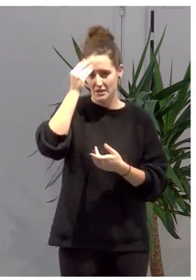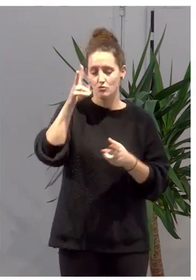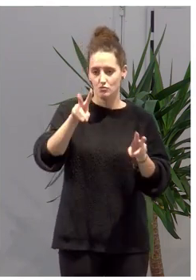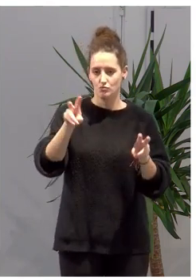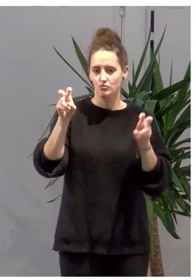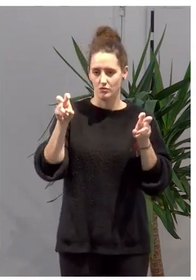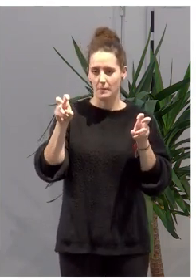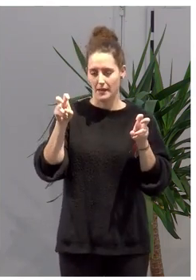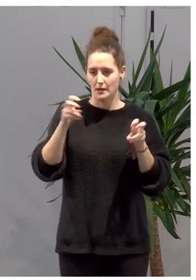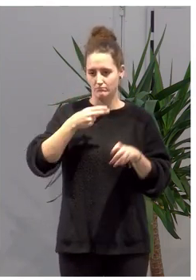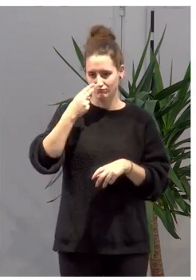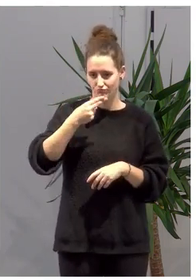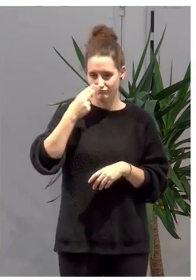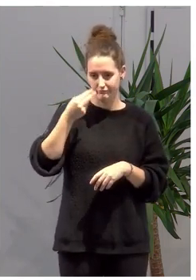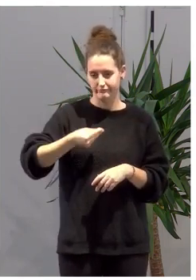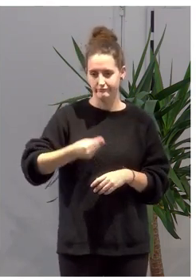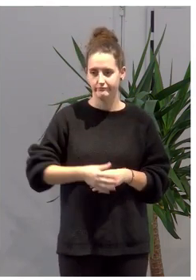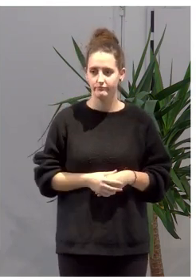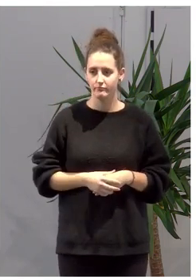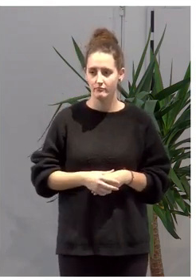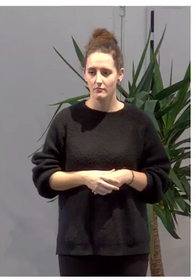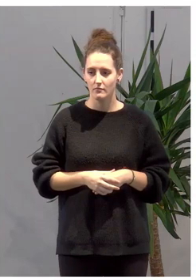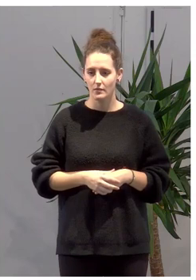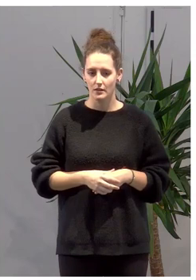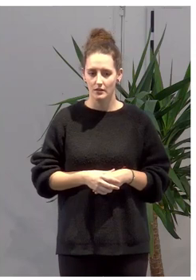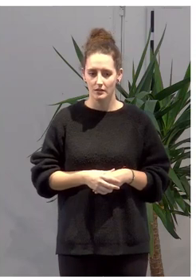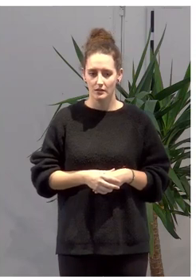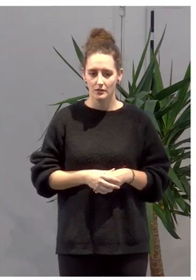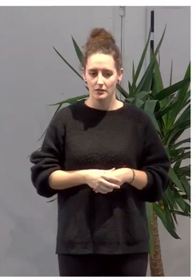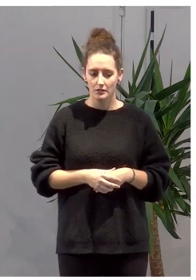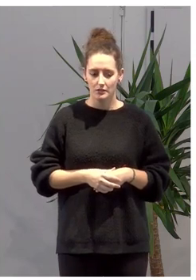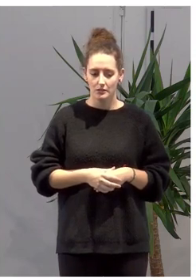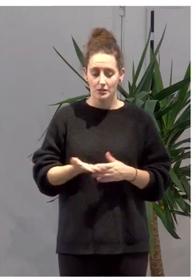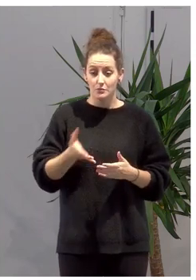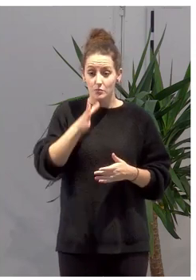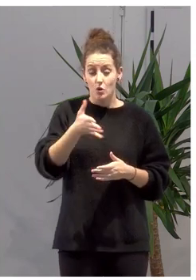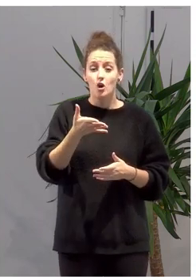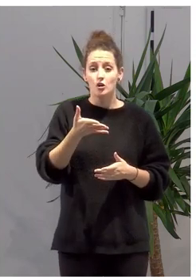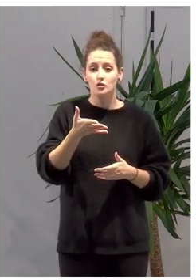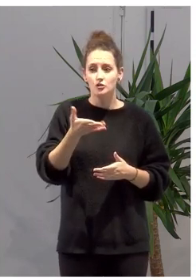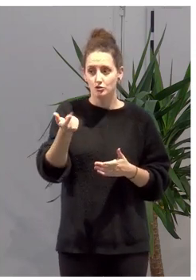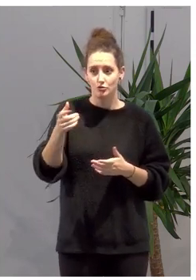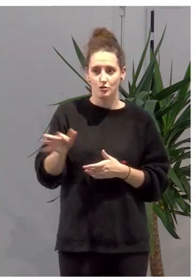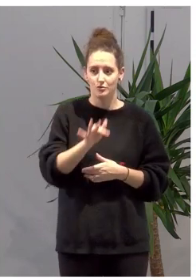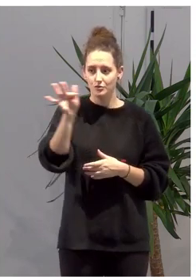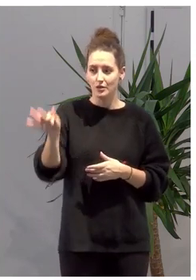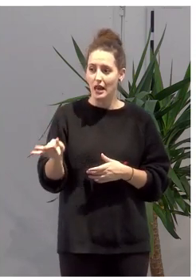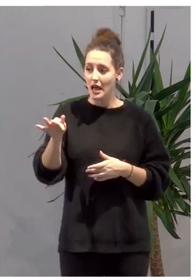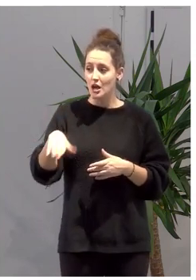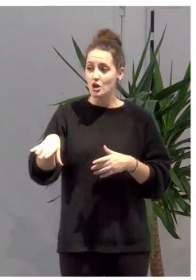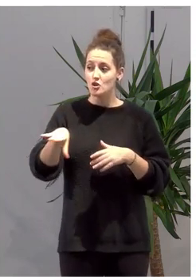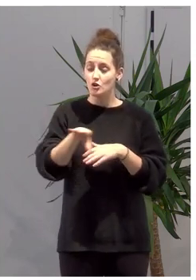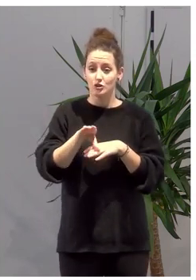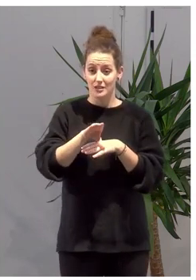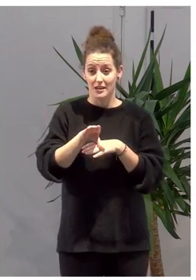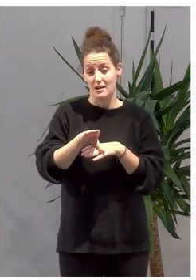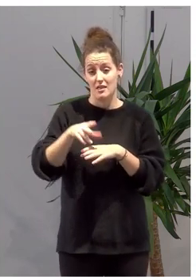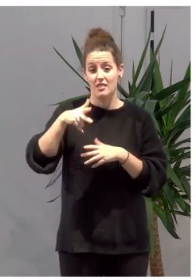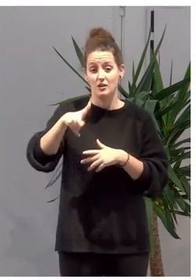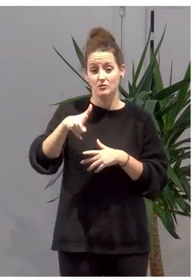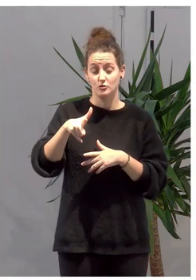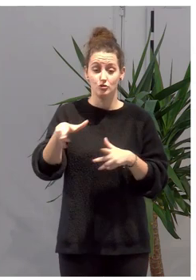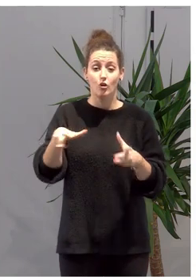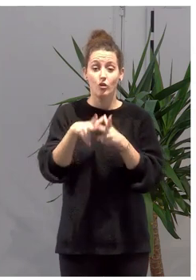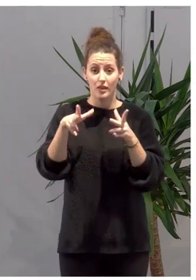de mucho interés. Entonces, básicamente era eso. Voy a dar paso a la consejera de Derechos Sociales, Mari Carmen Maez,